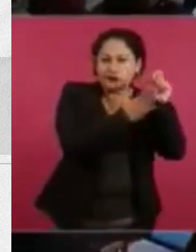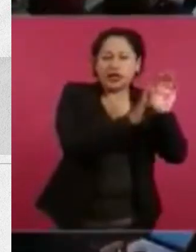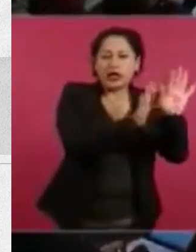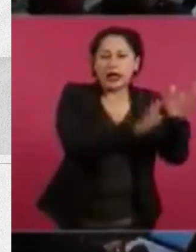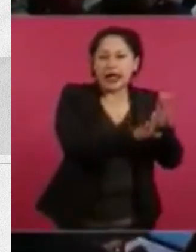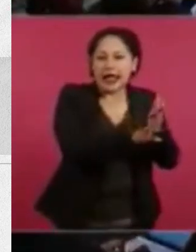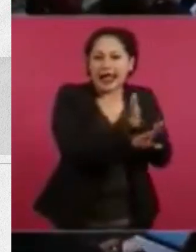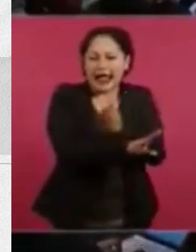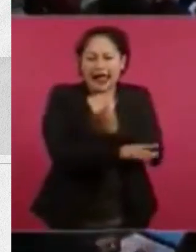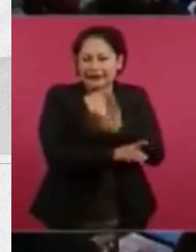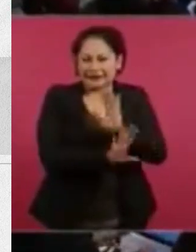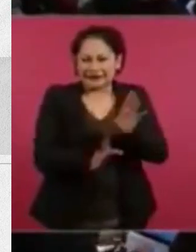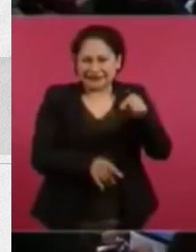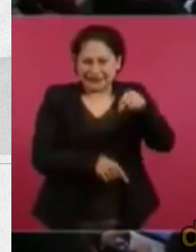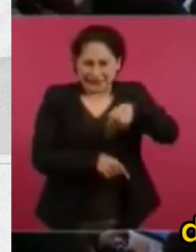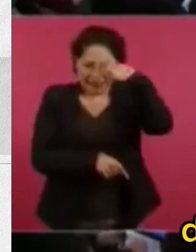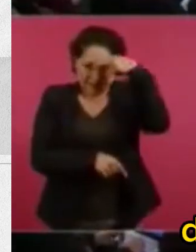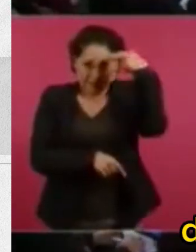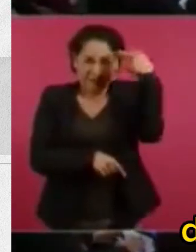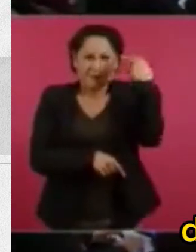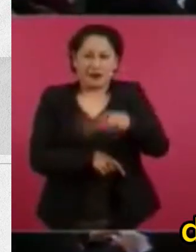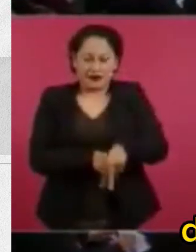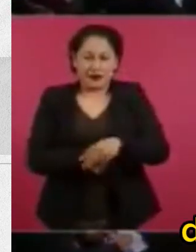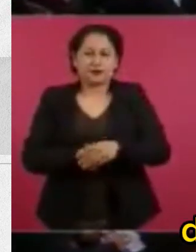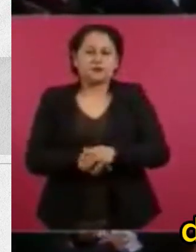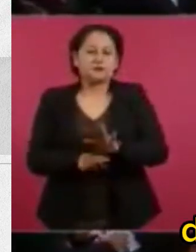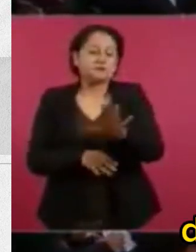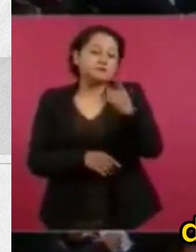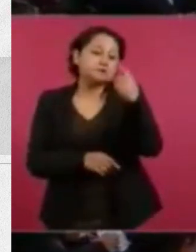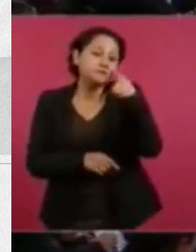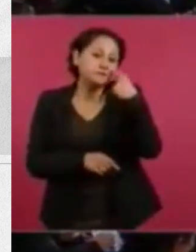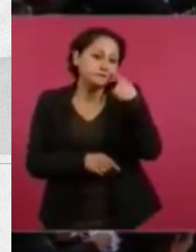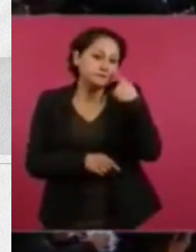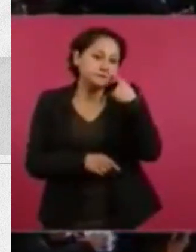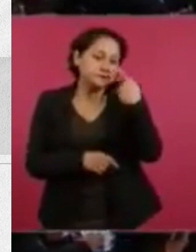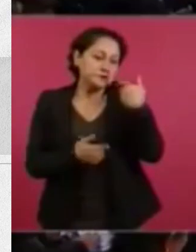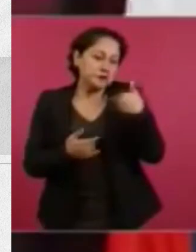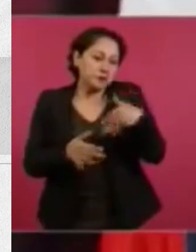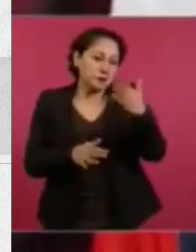se hablaba de que el que controlaba los medios